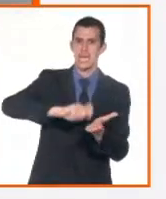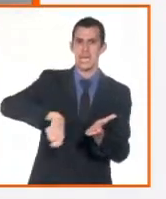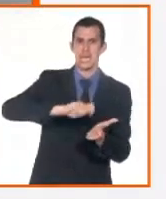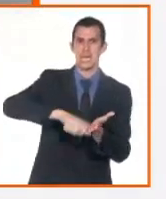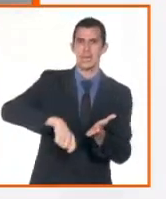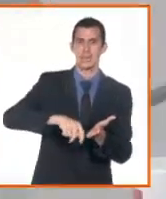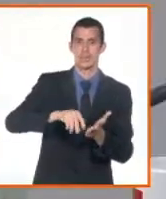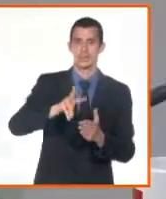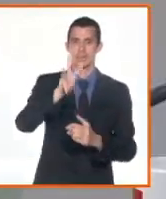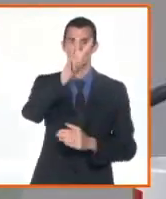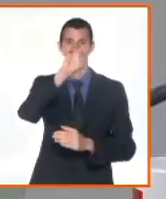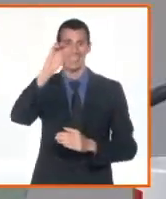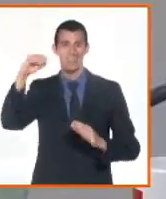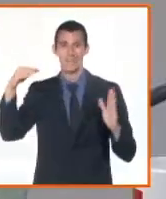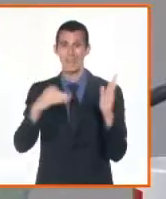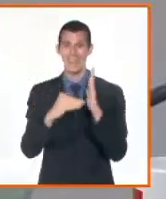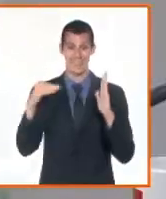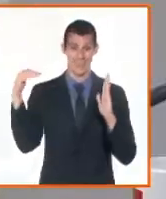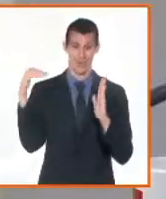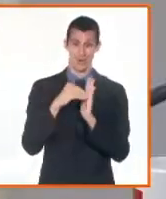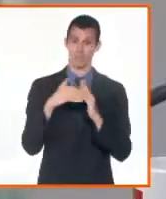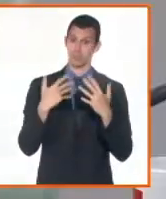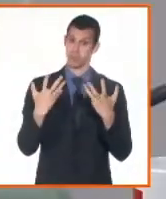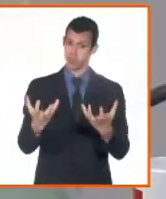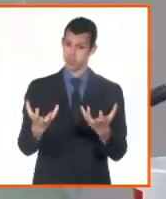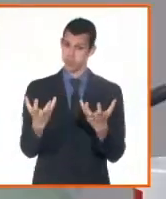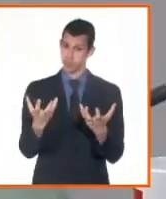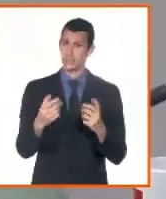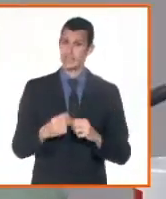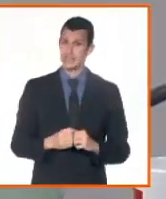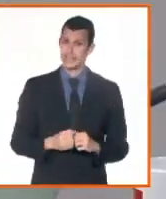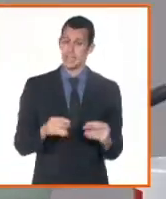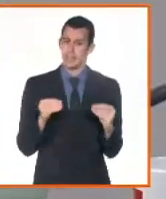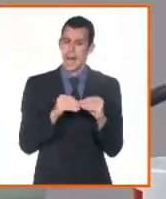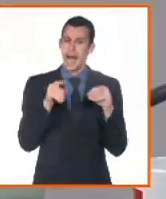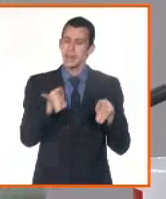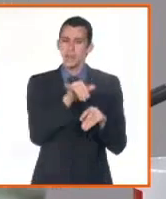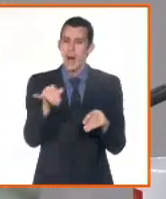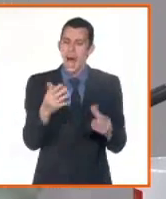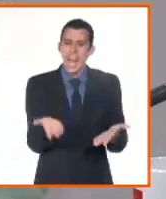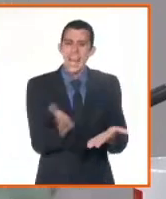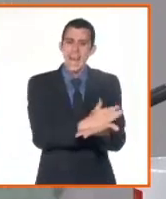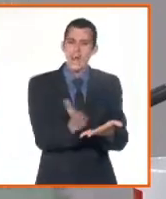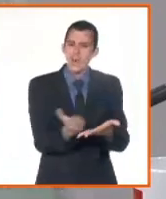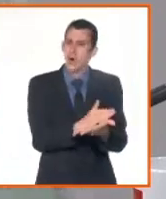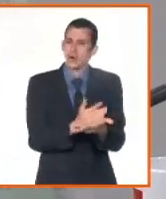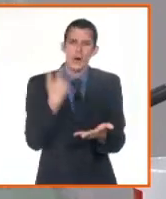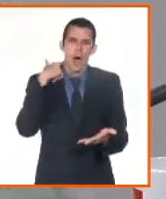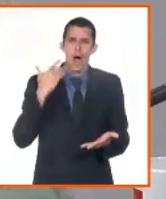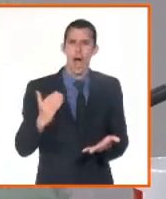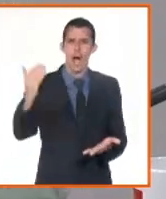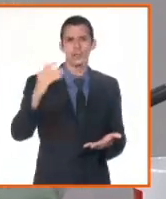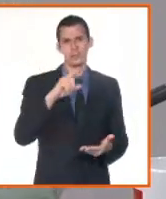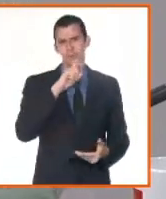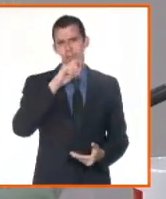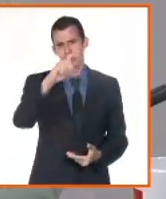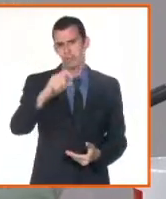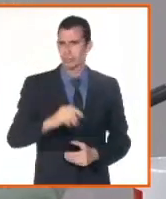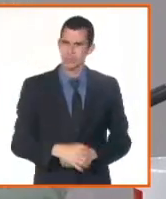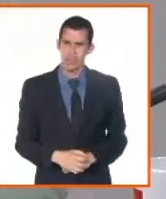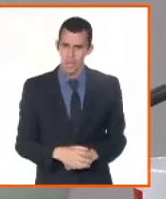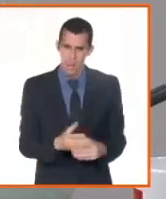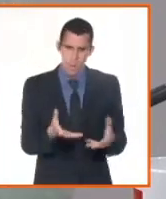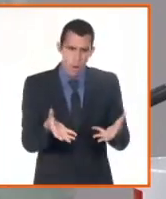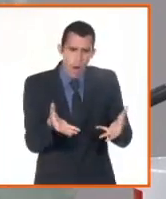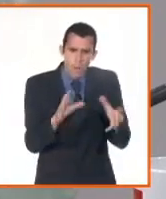hay que hablar de que esa información hay que introducirla en un sistema informático y eso se ha hecho gracias al esfuerzo